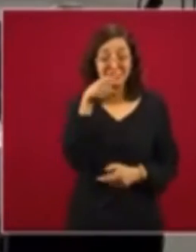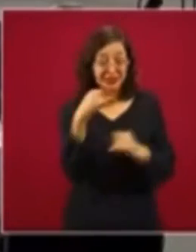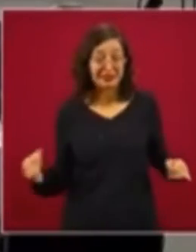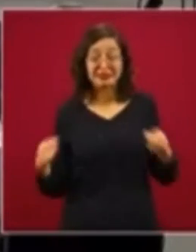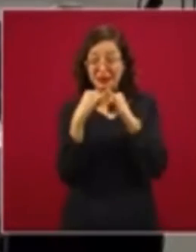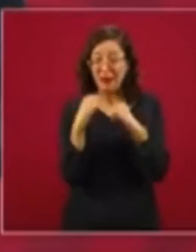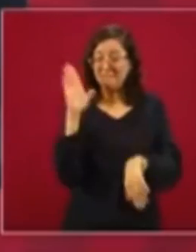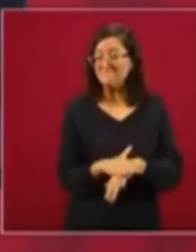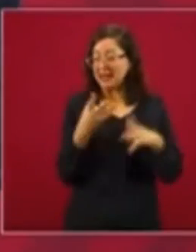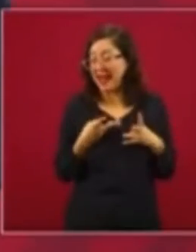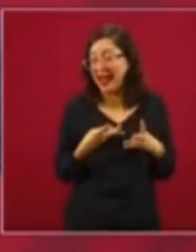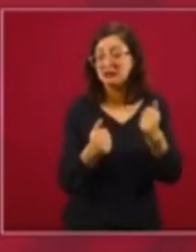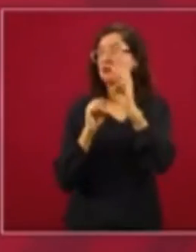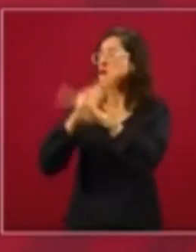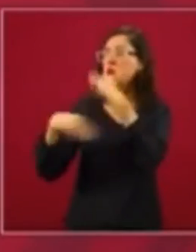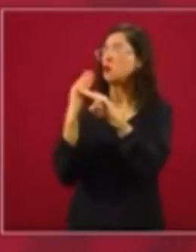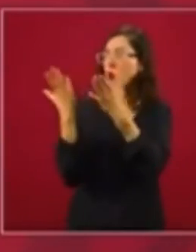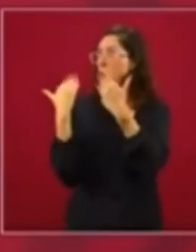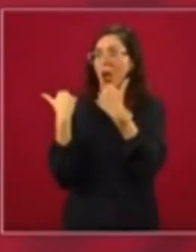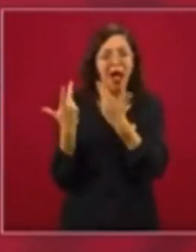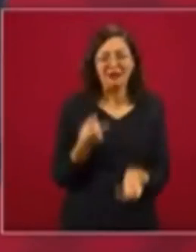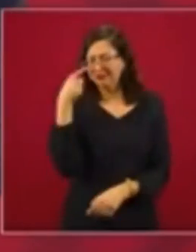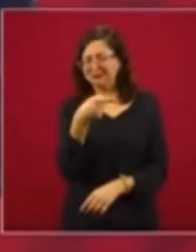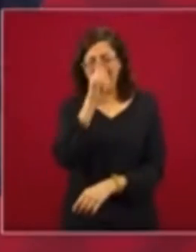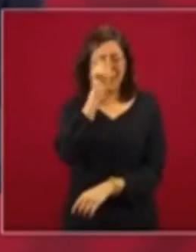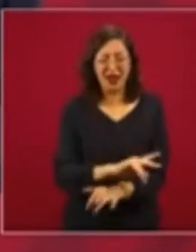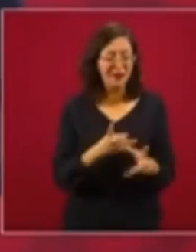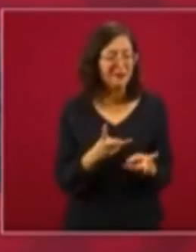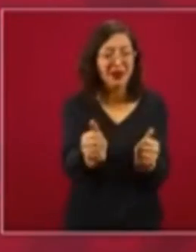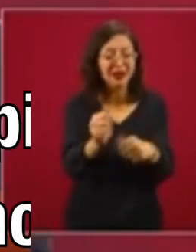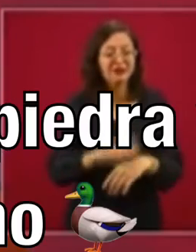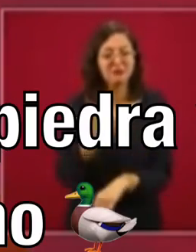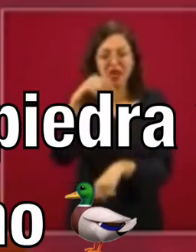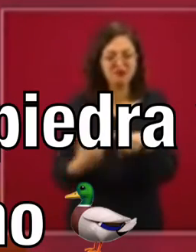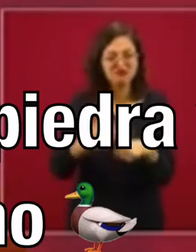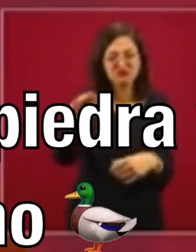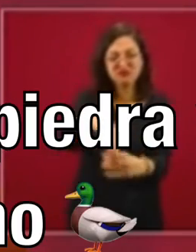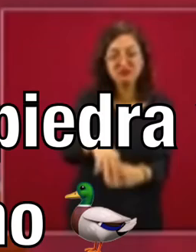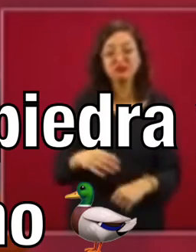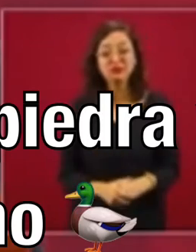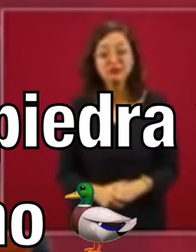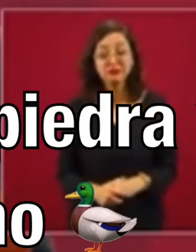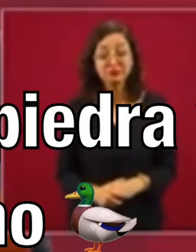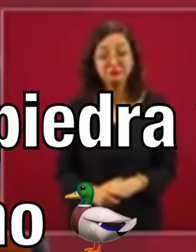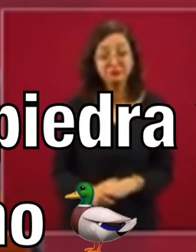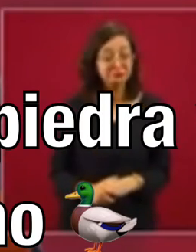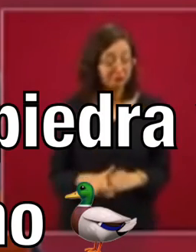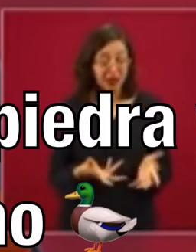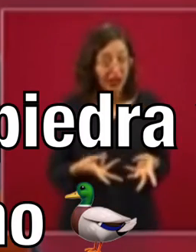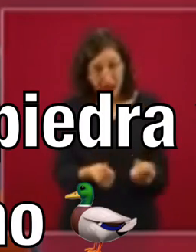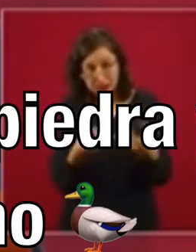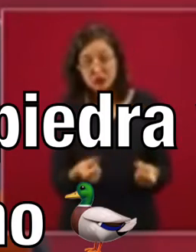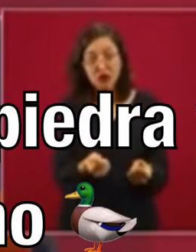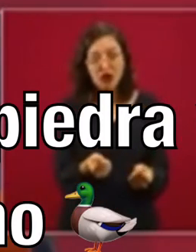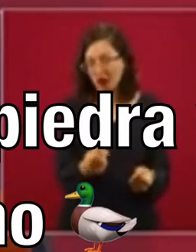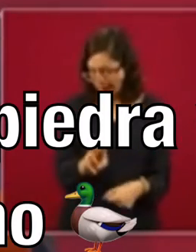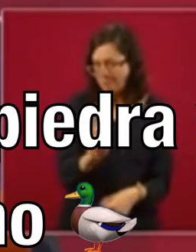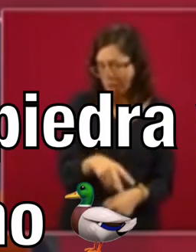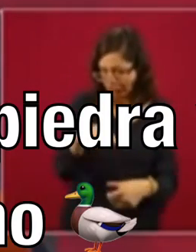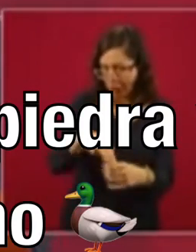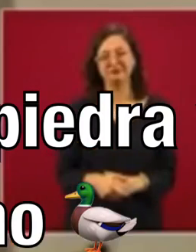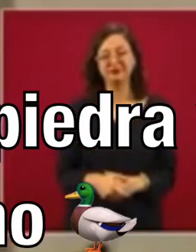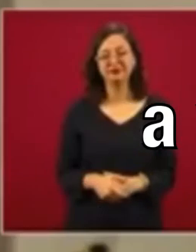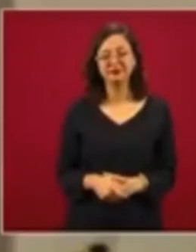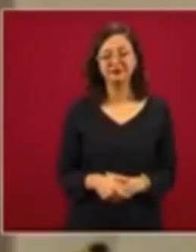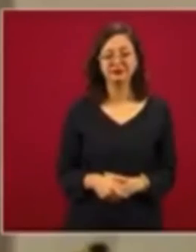más costoso del mundo para la organización de elecciones y que garantizaban elecciones